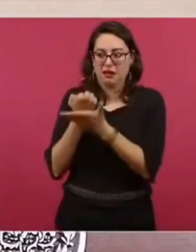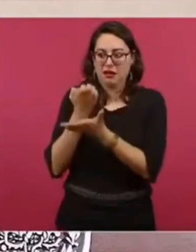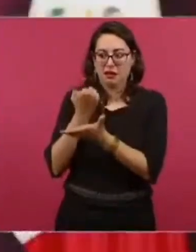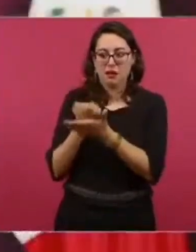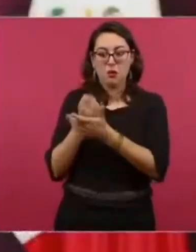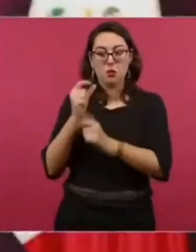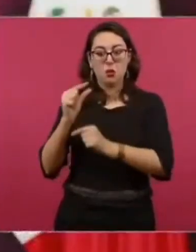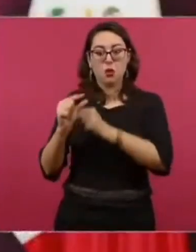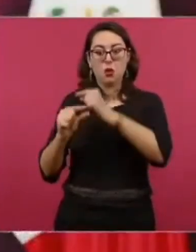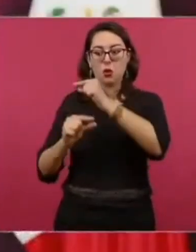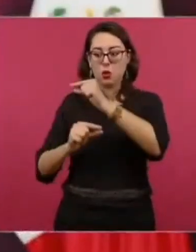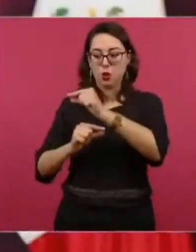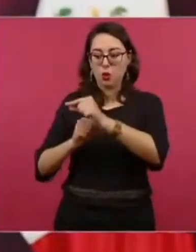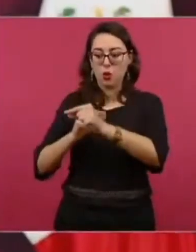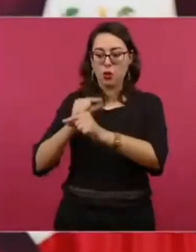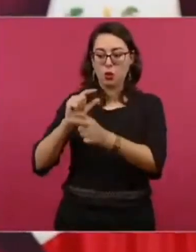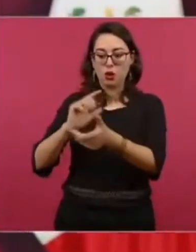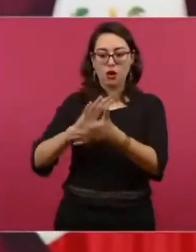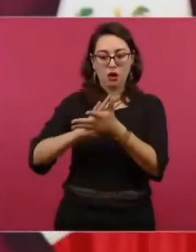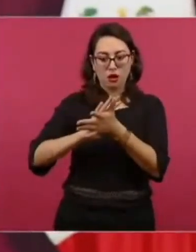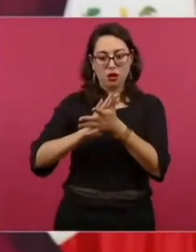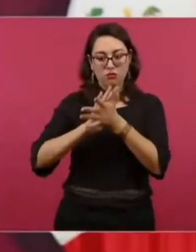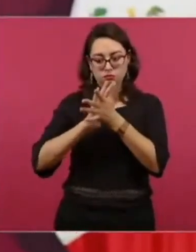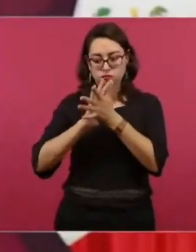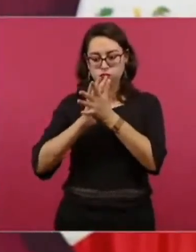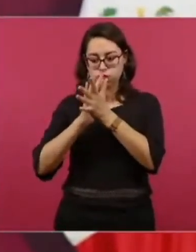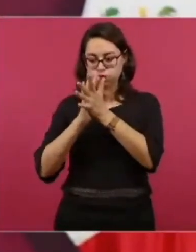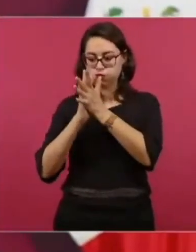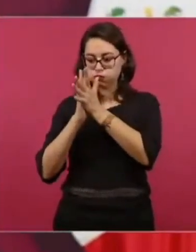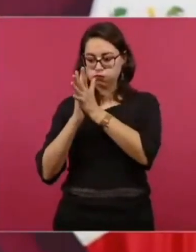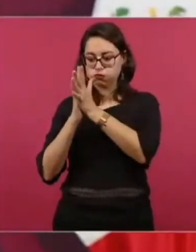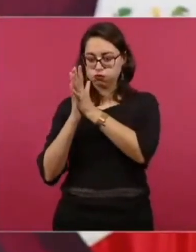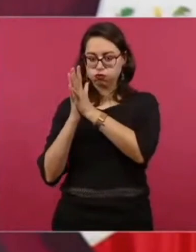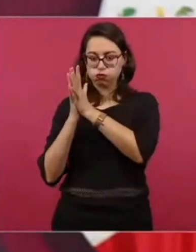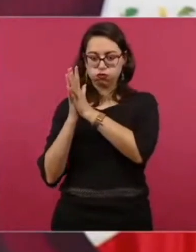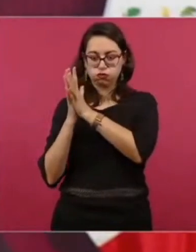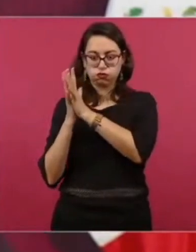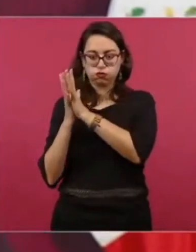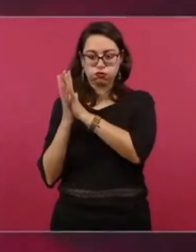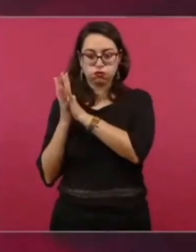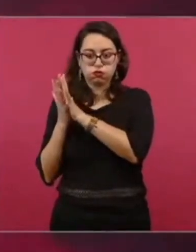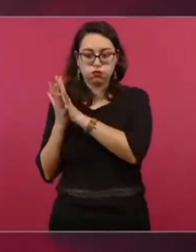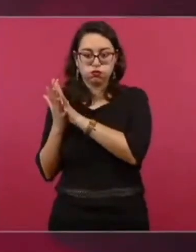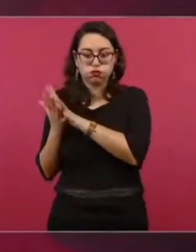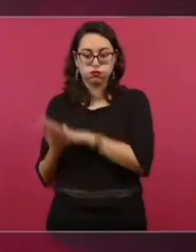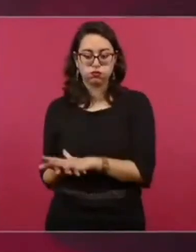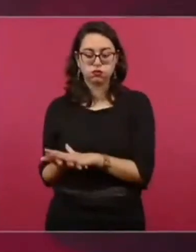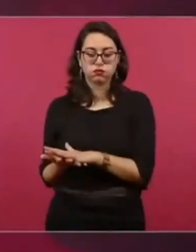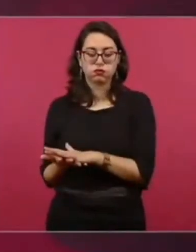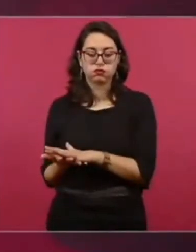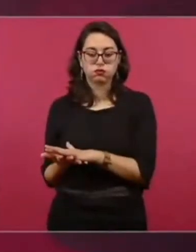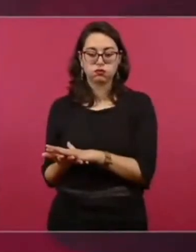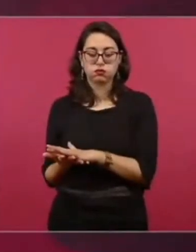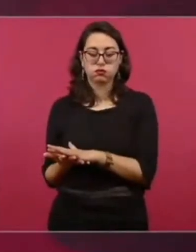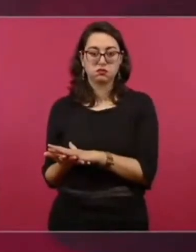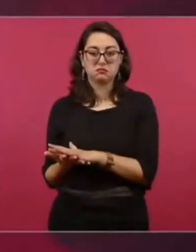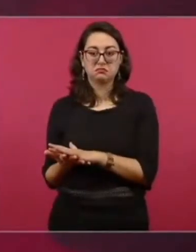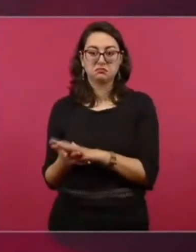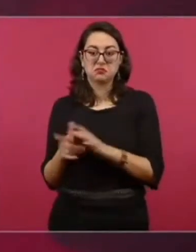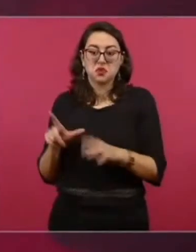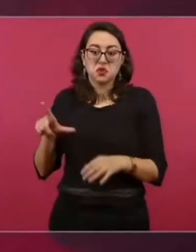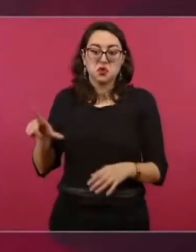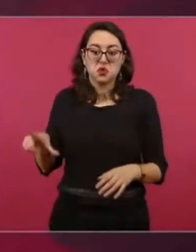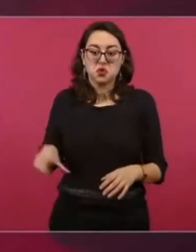acomodando